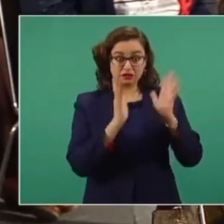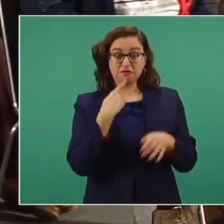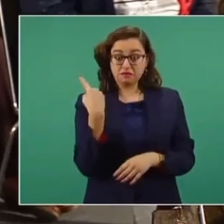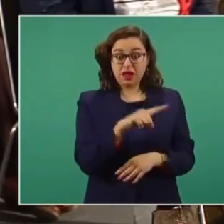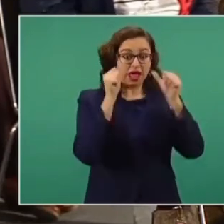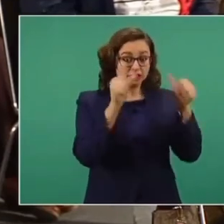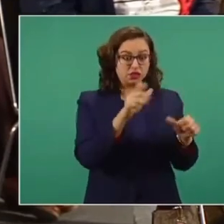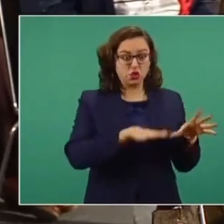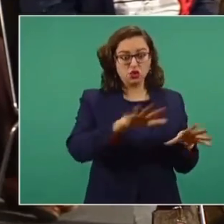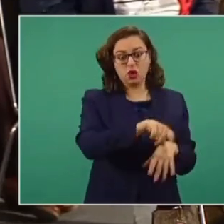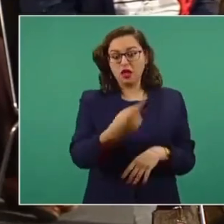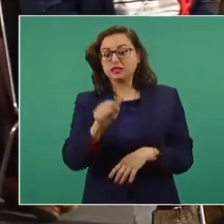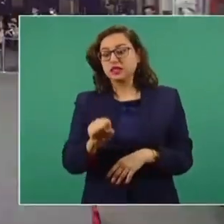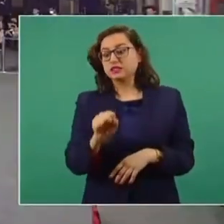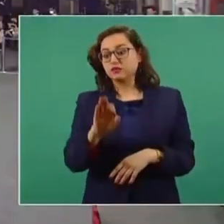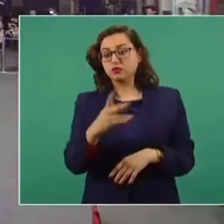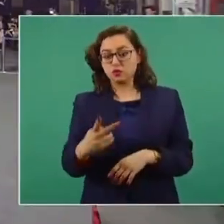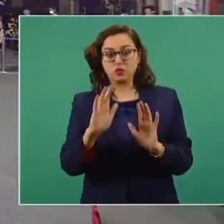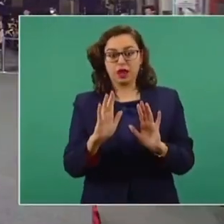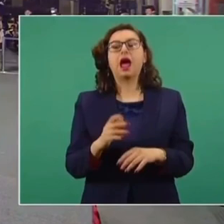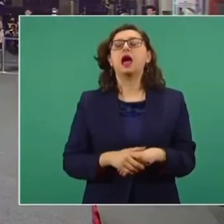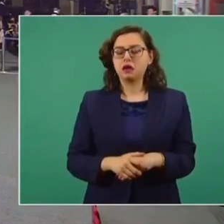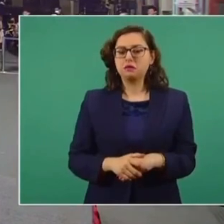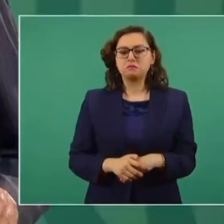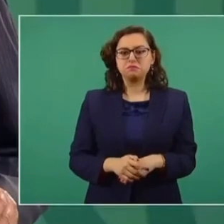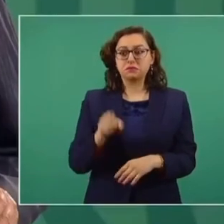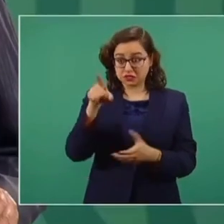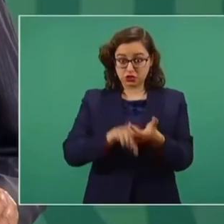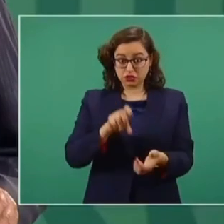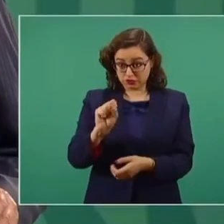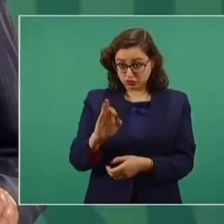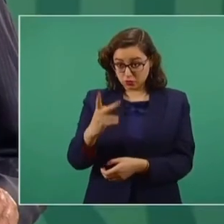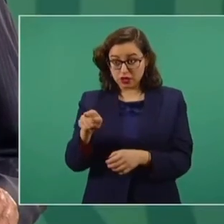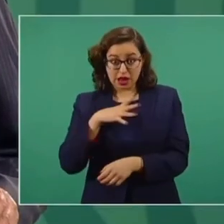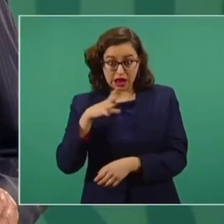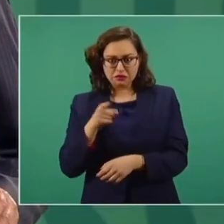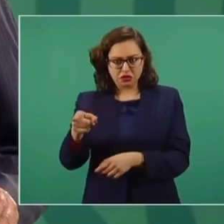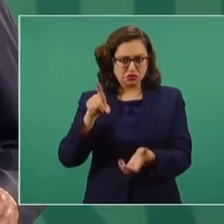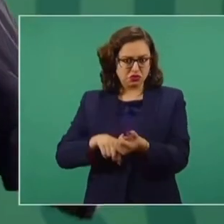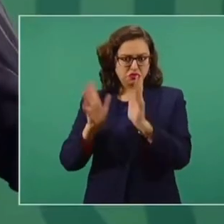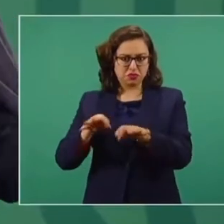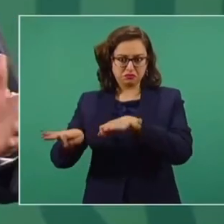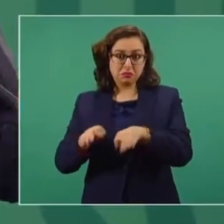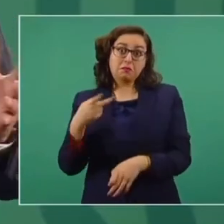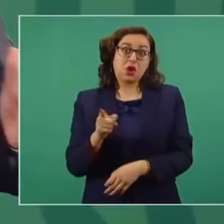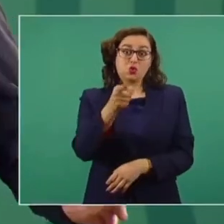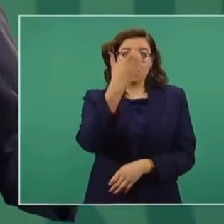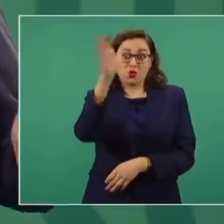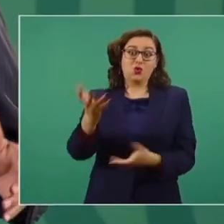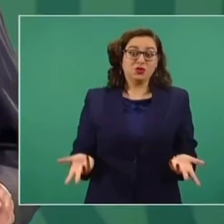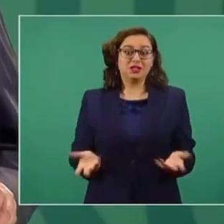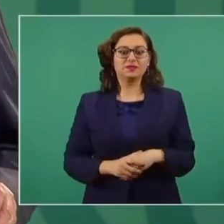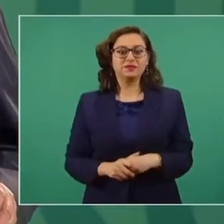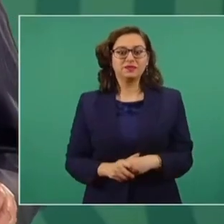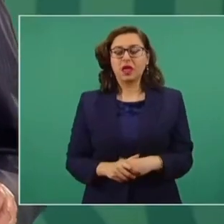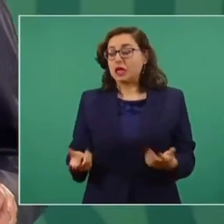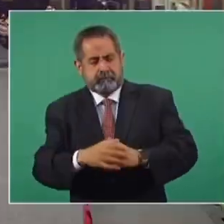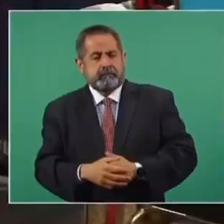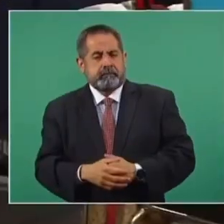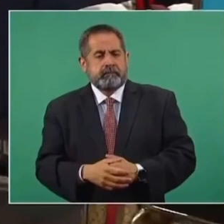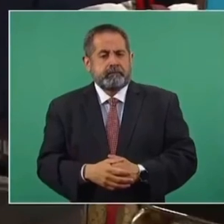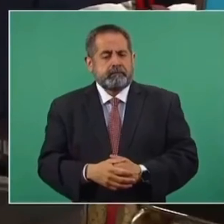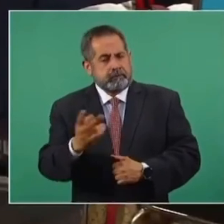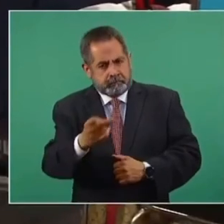están ya en la función pública, ¿por qué no le informan? Ah, pues si están en la función pública ya están haciendo seguramente su trabajo. ¿Usted no lo sabe, presidente? No, sobre este caso en particular no.